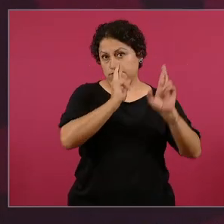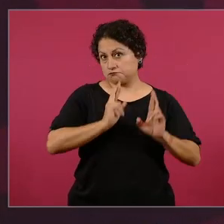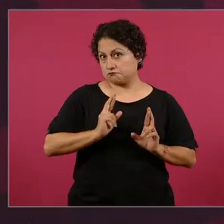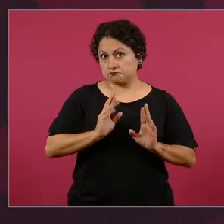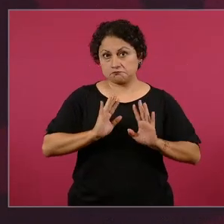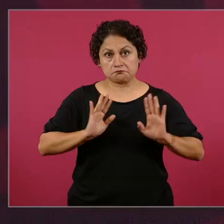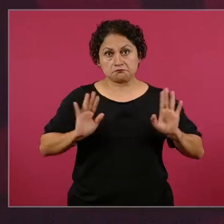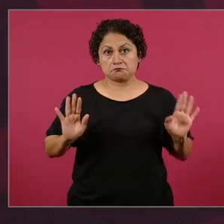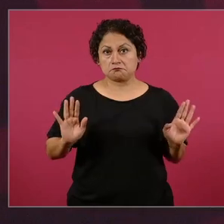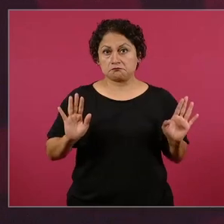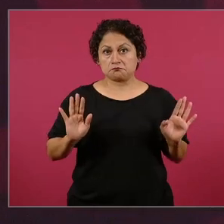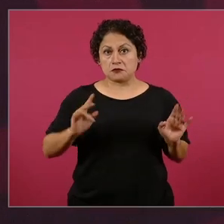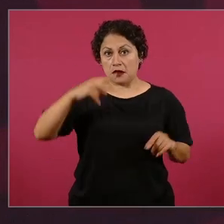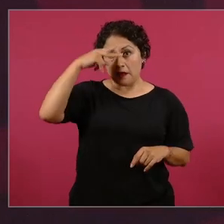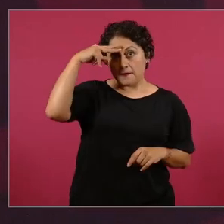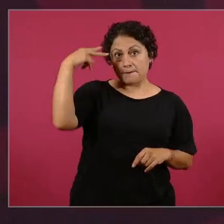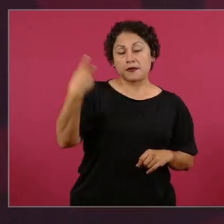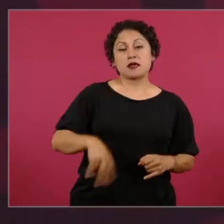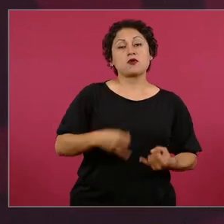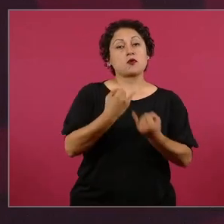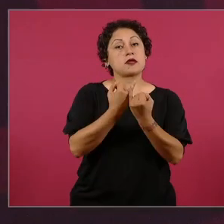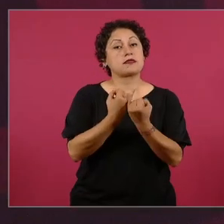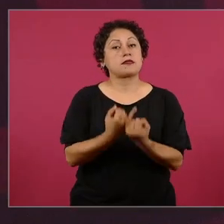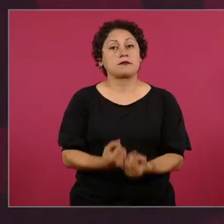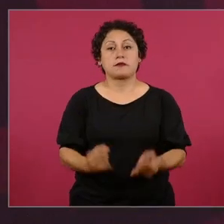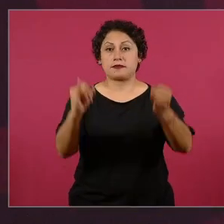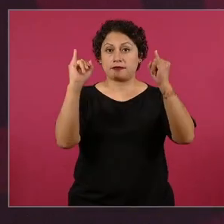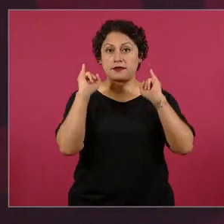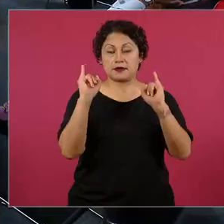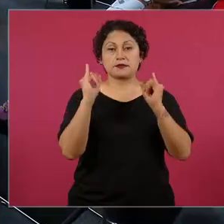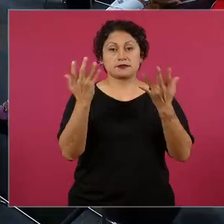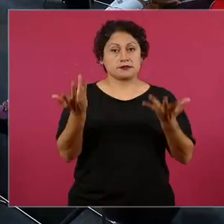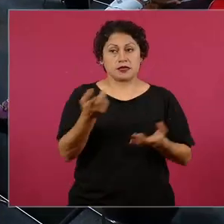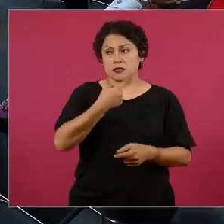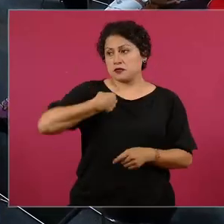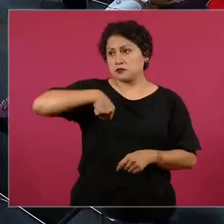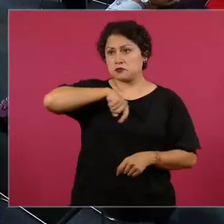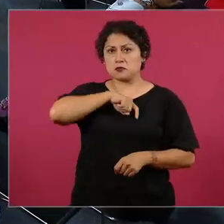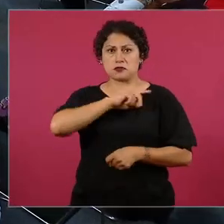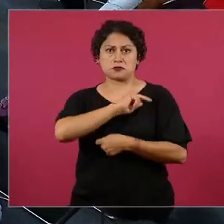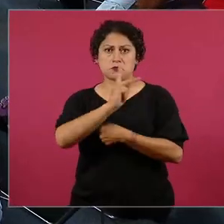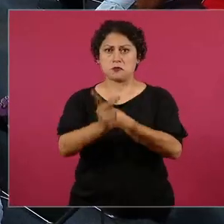de la independencia de México por parte de la soberanía de nuestro país